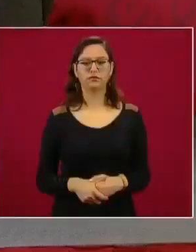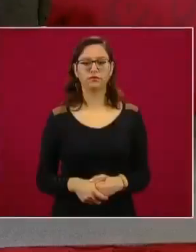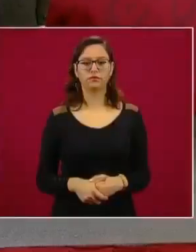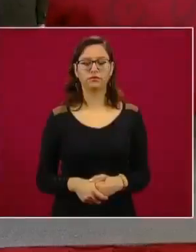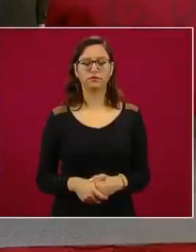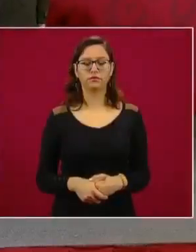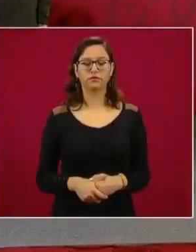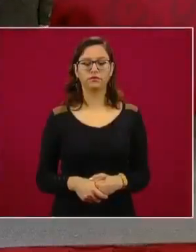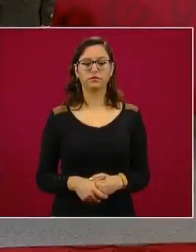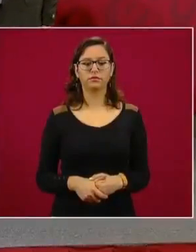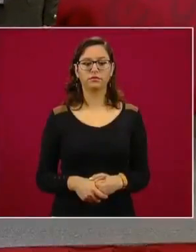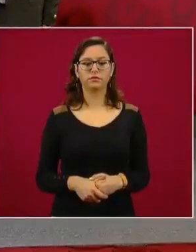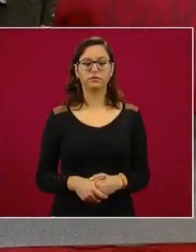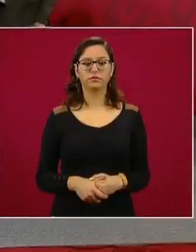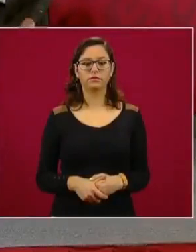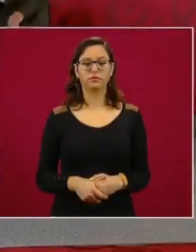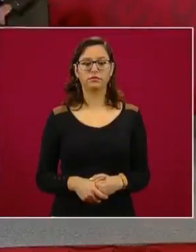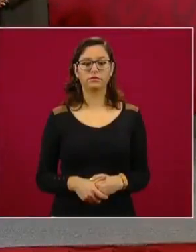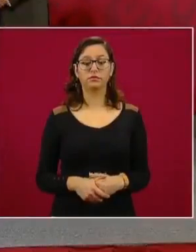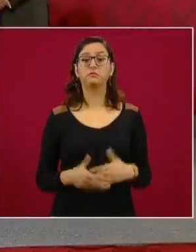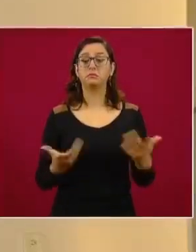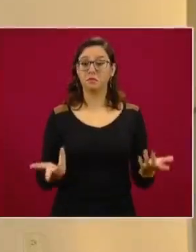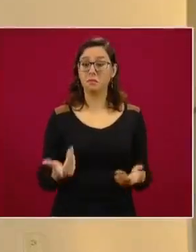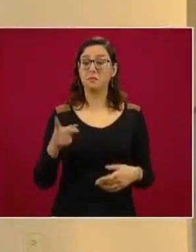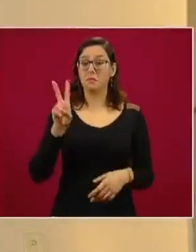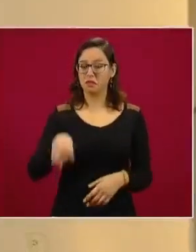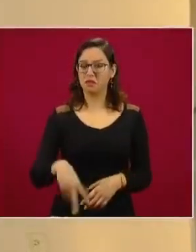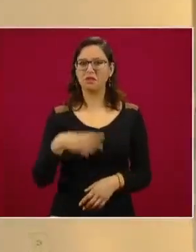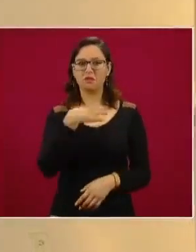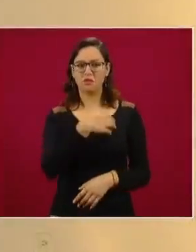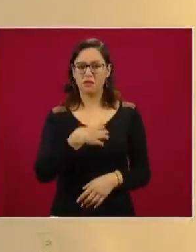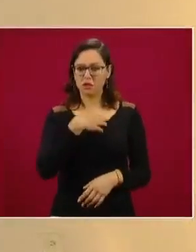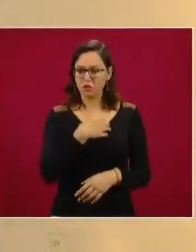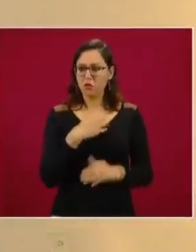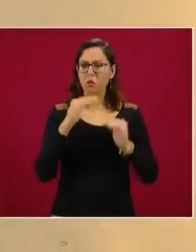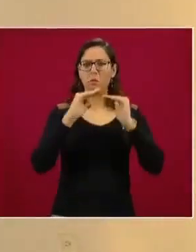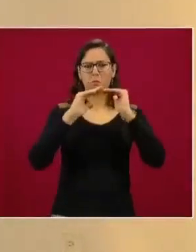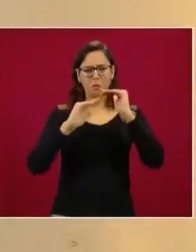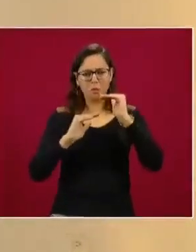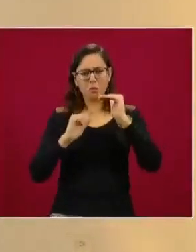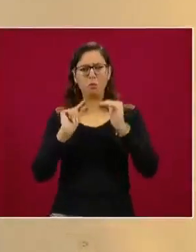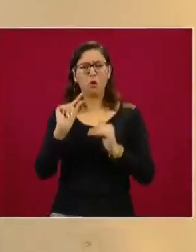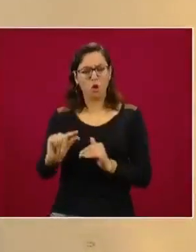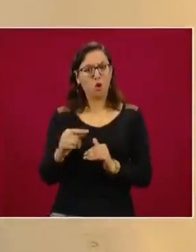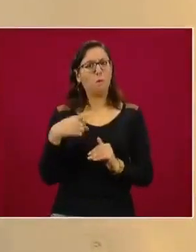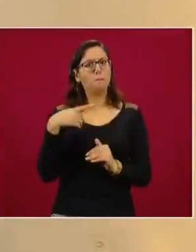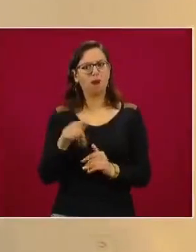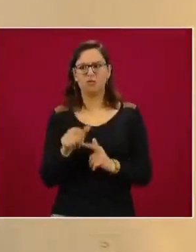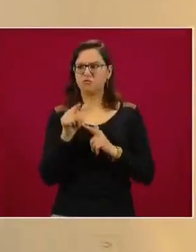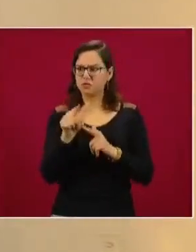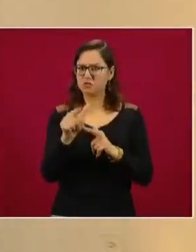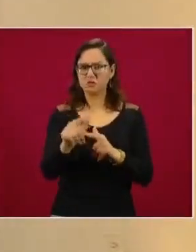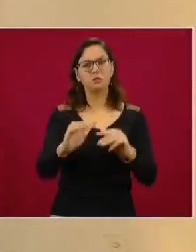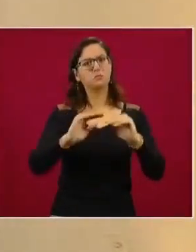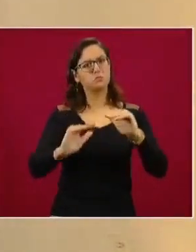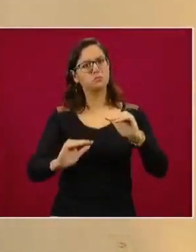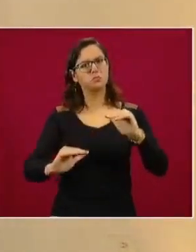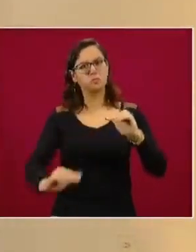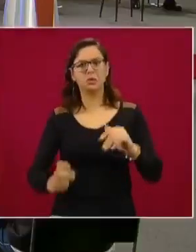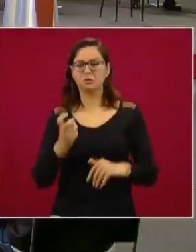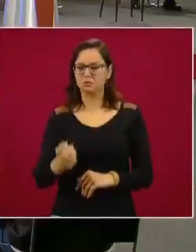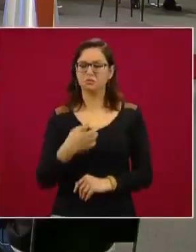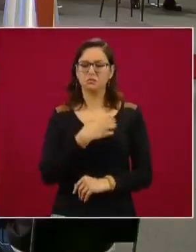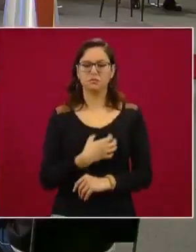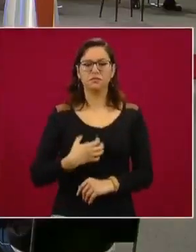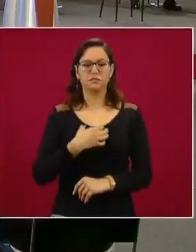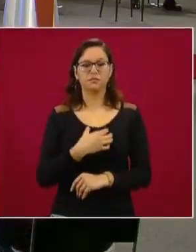sostenida. Y eso es lo que nos alienta a continuar en la misma estrategia. Adelante, por favor. Incidencia delictiva del